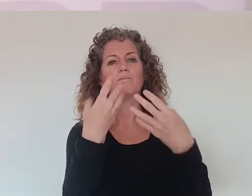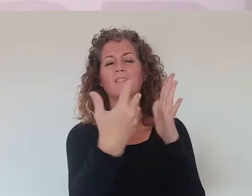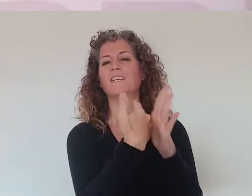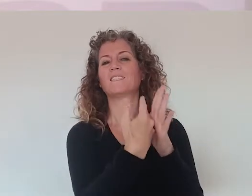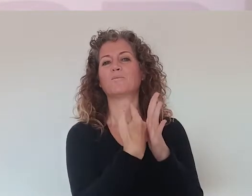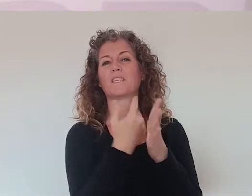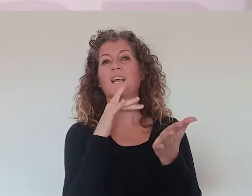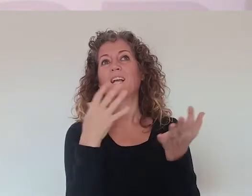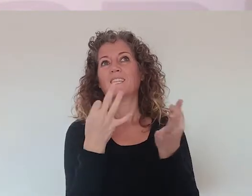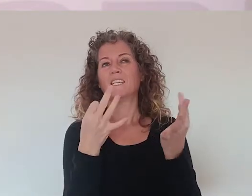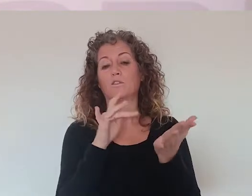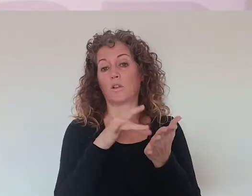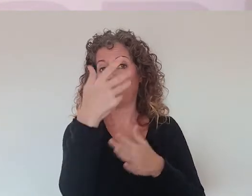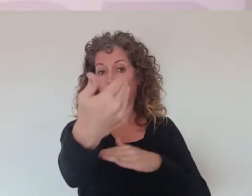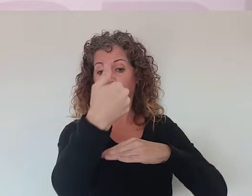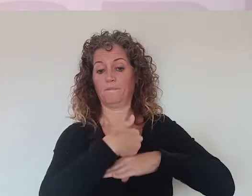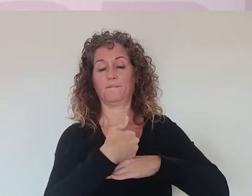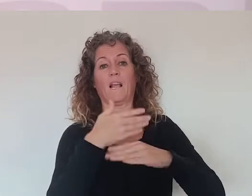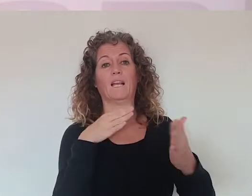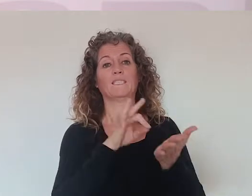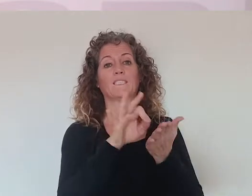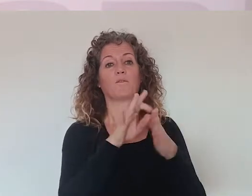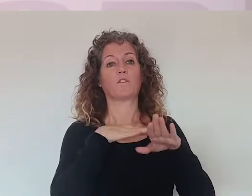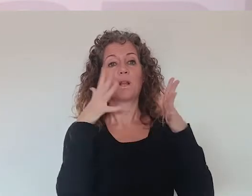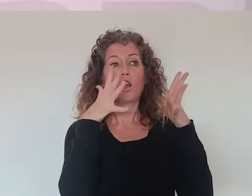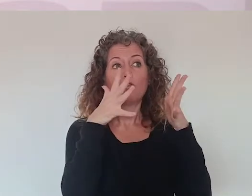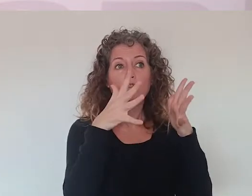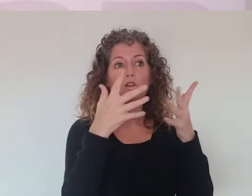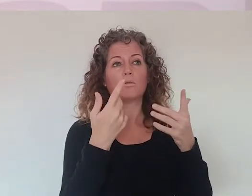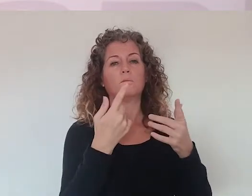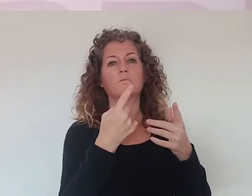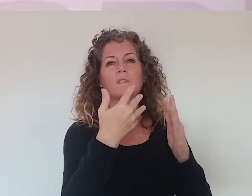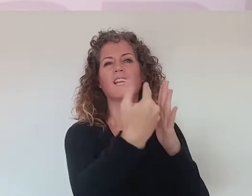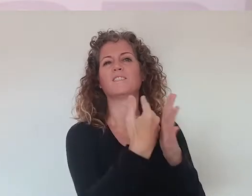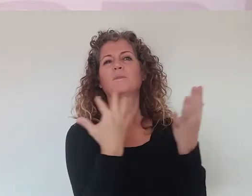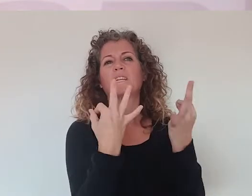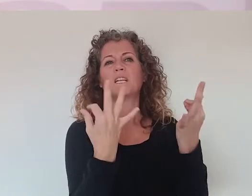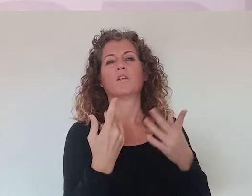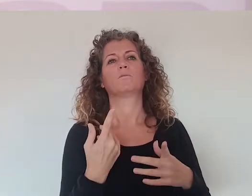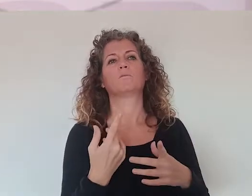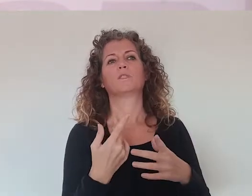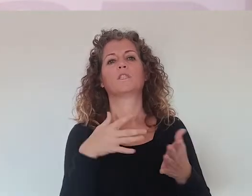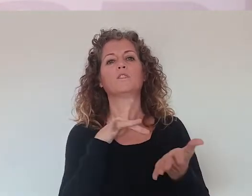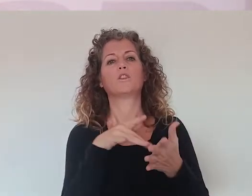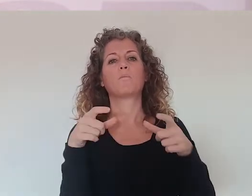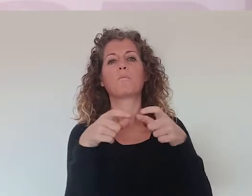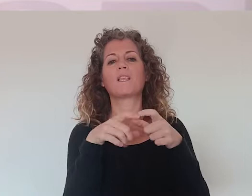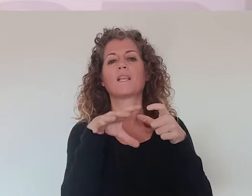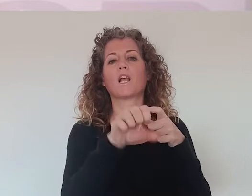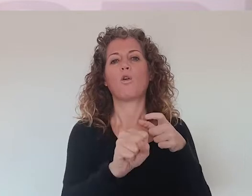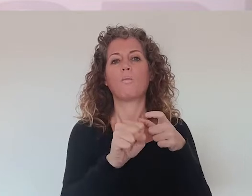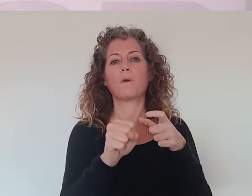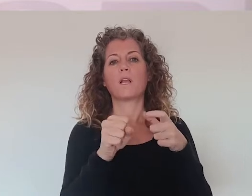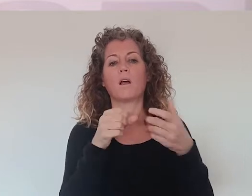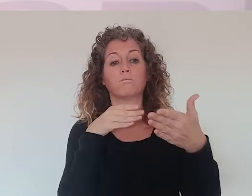las personas mayores también cuando acuden a nuestros servicios y a pedirnos asesoramiento es que tienen dificultades a